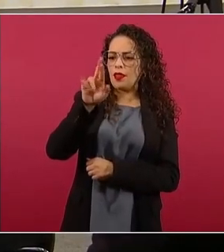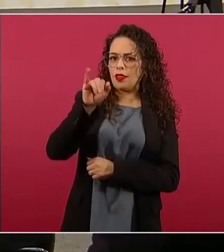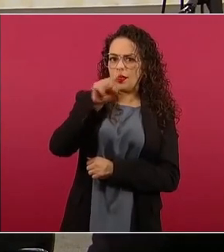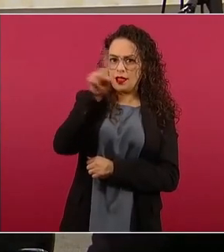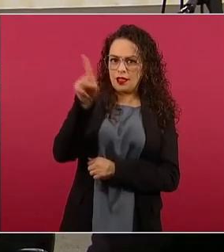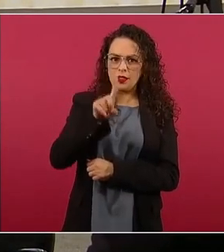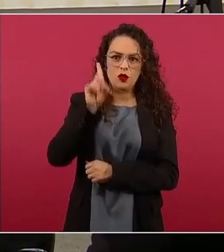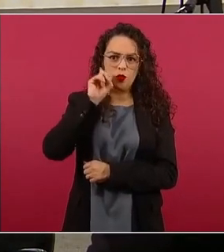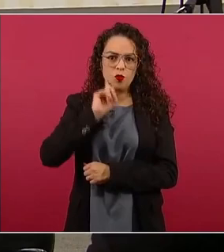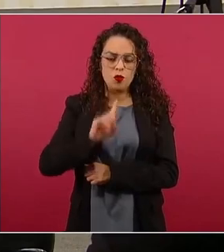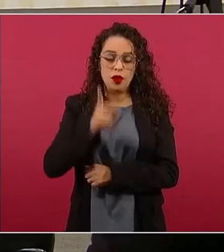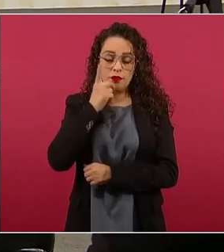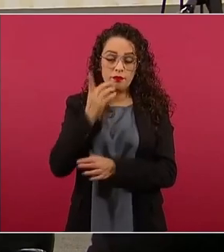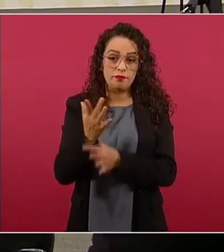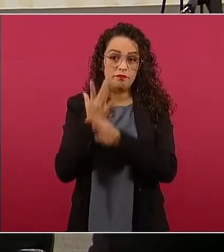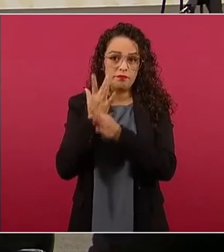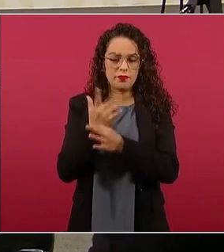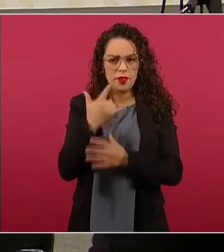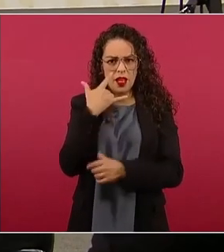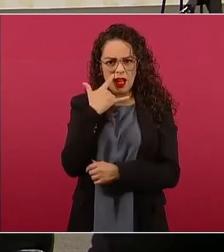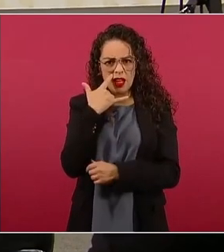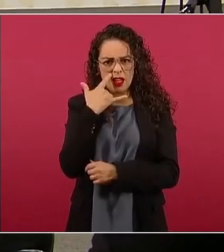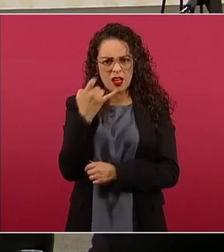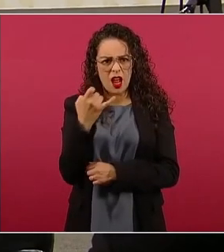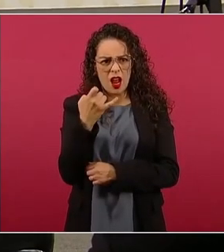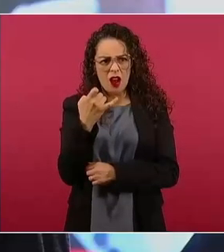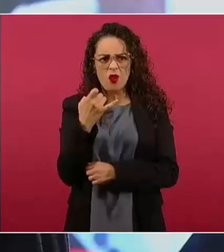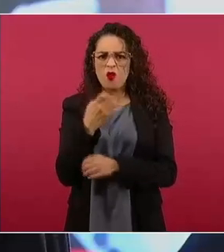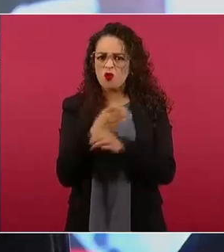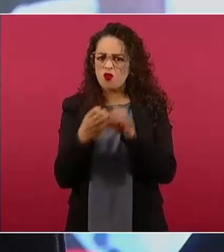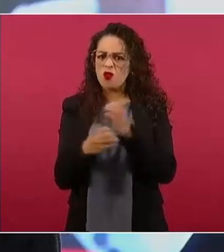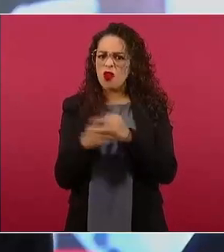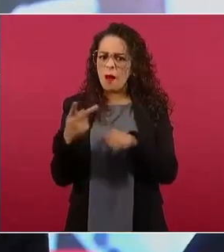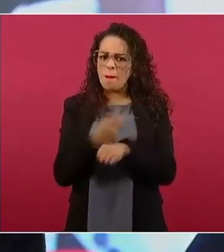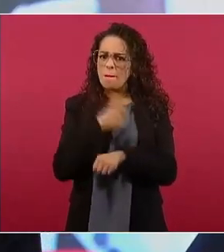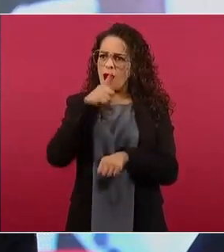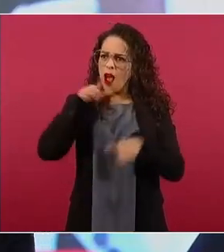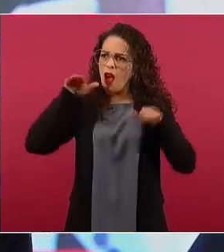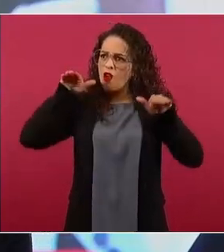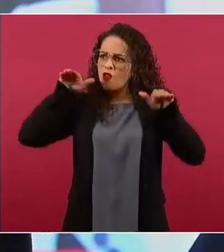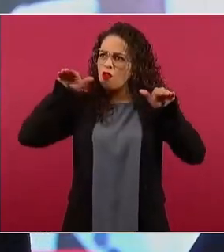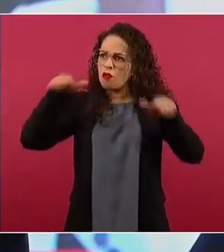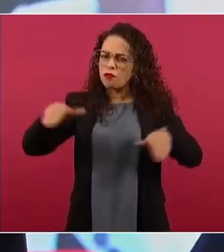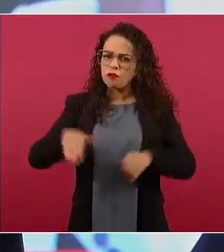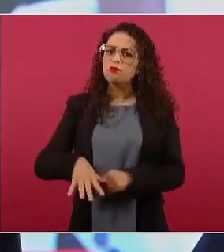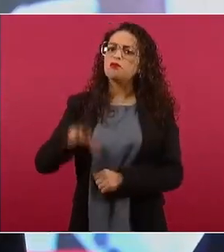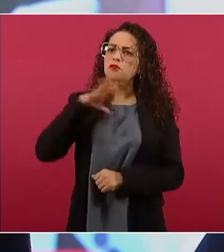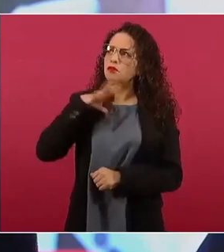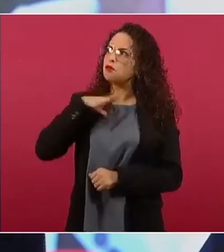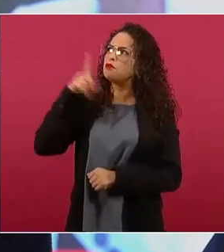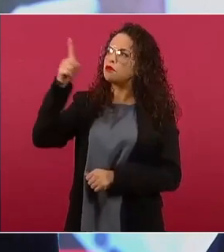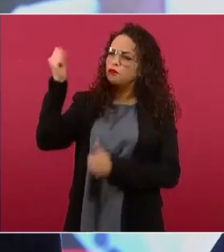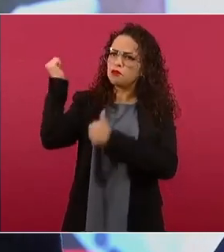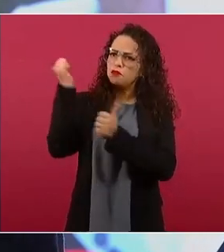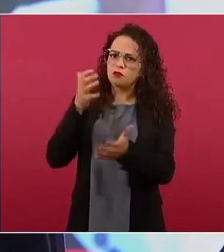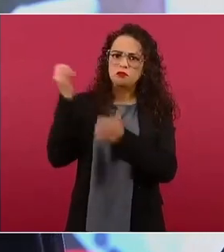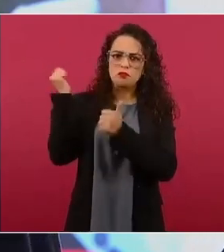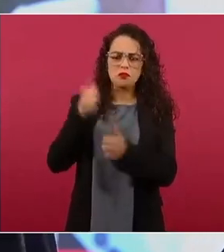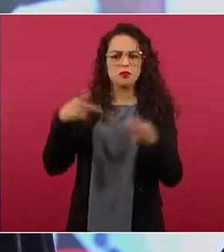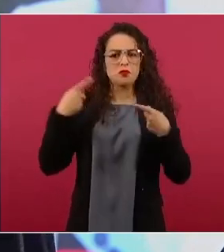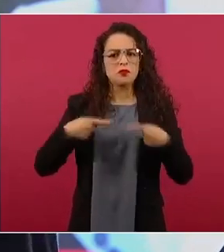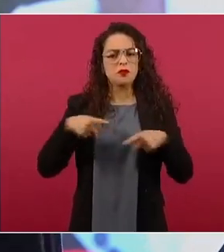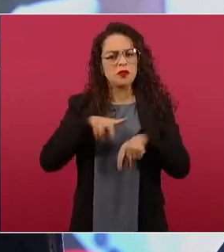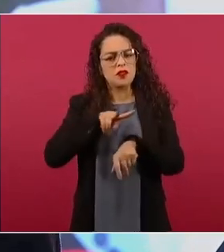están sucediendo cosas muy raras en el Felipe Ángeles, están llegando aviones venezolanos cargados de venezolanos,